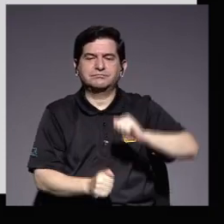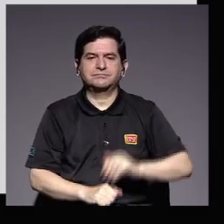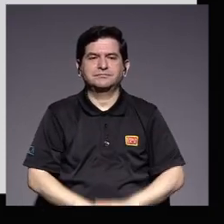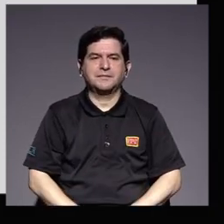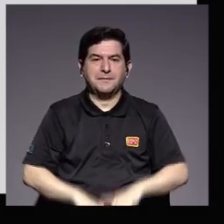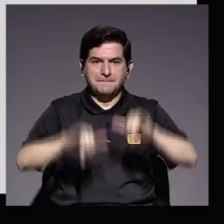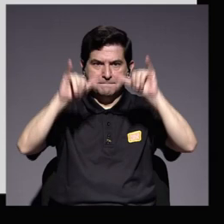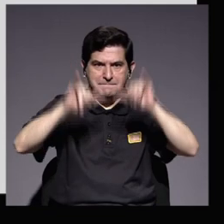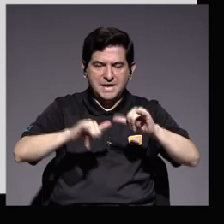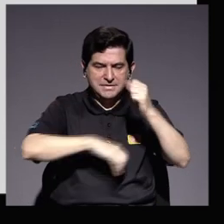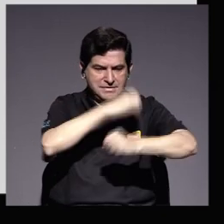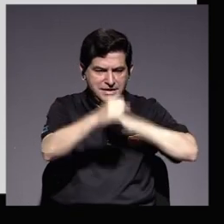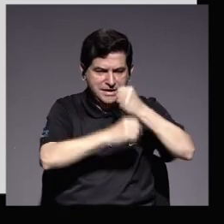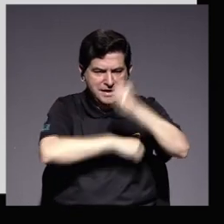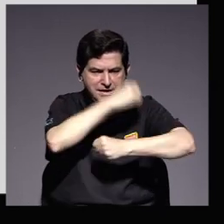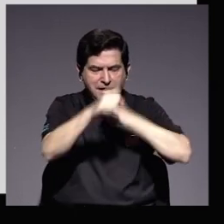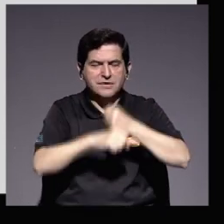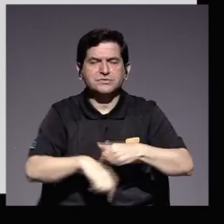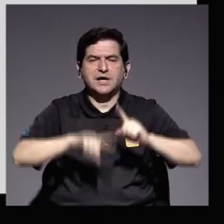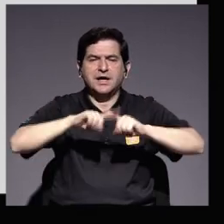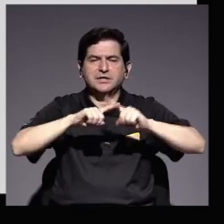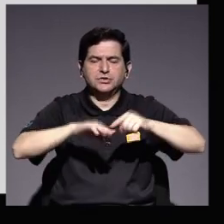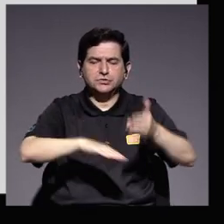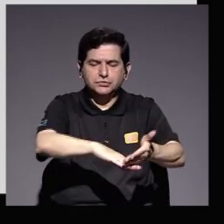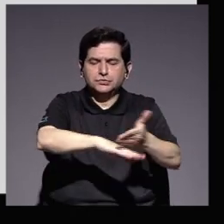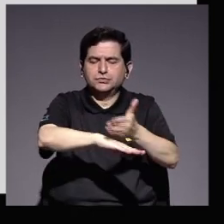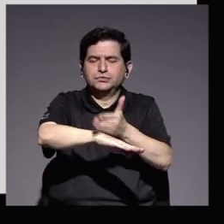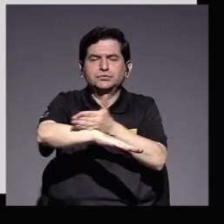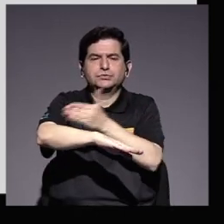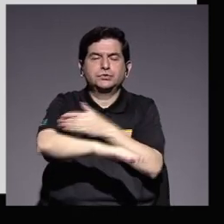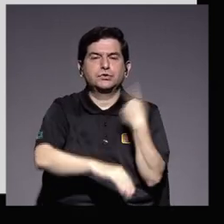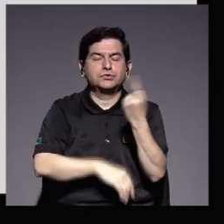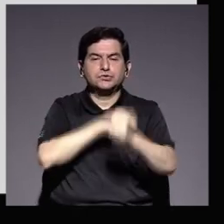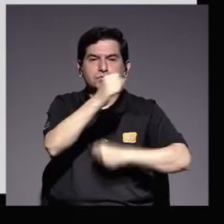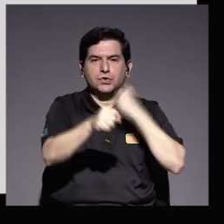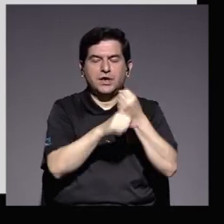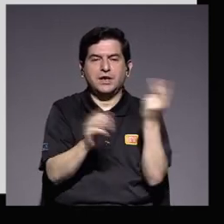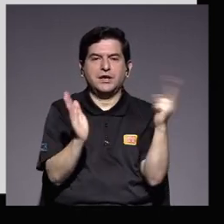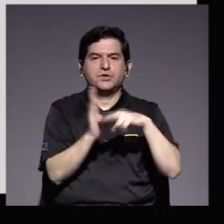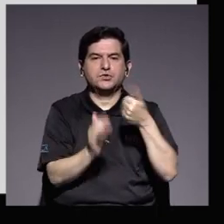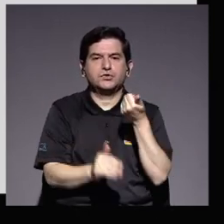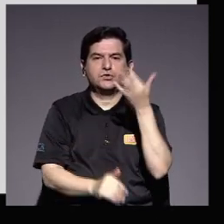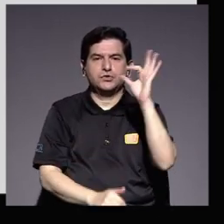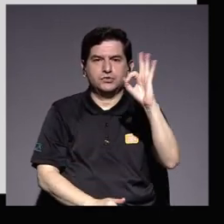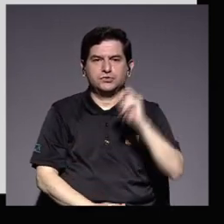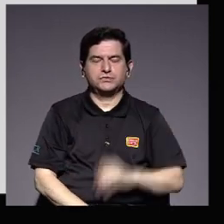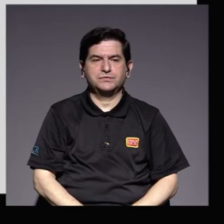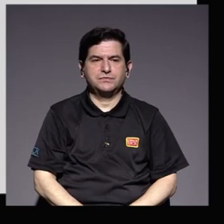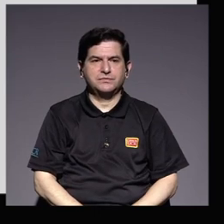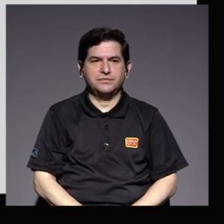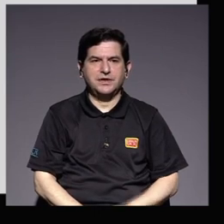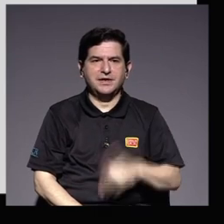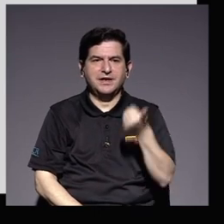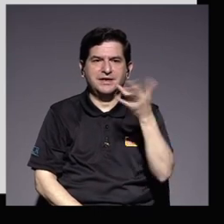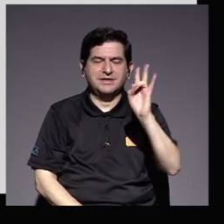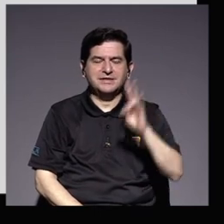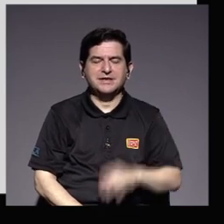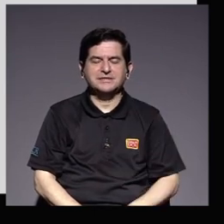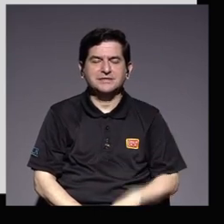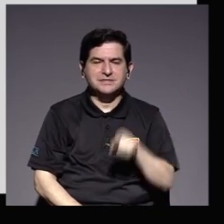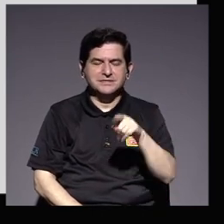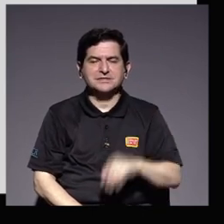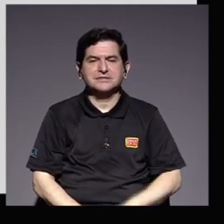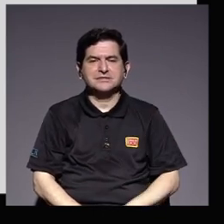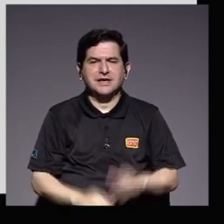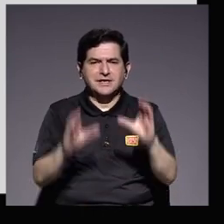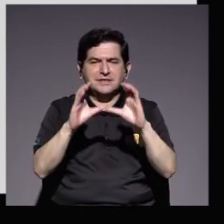manteniendo con los años una tendencia creciente. Solo en el año 2019 se dieron 17 acreditaciones